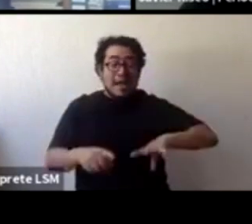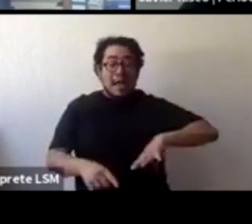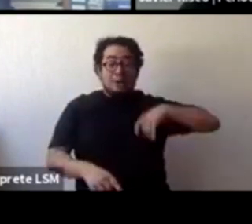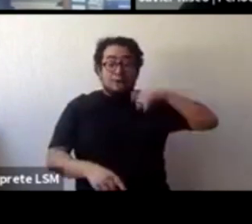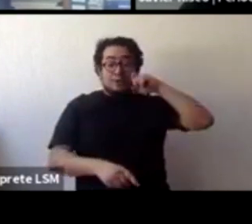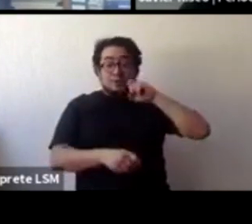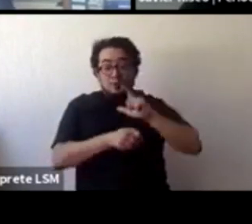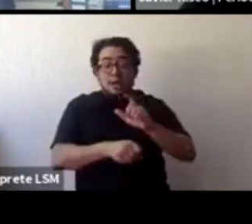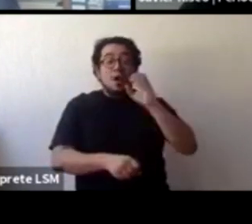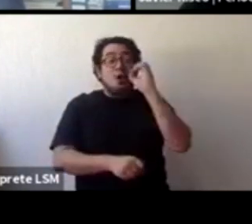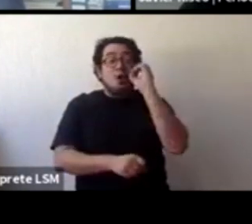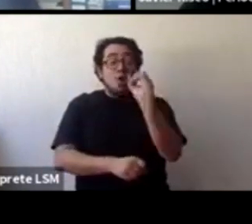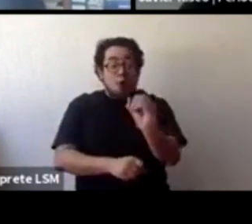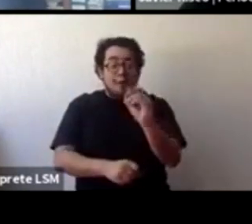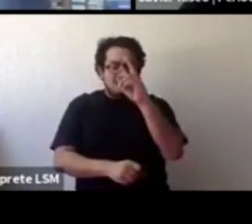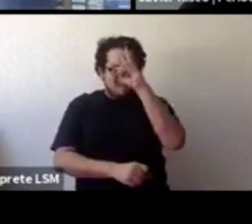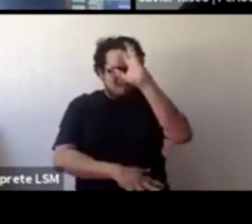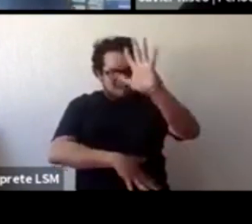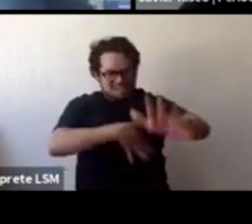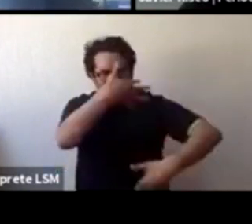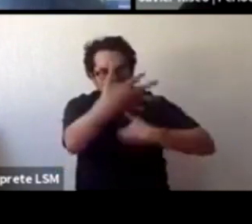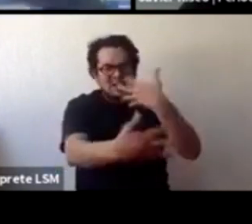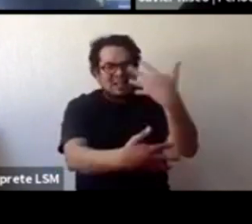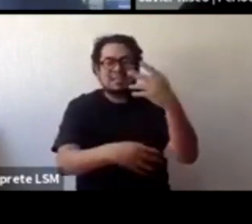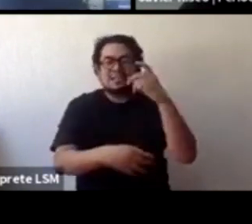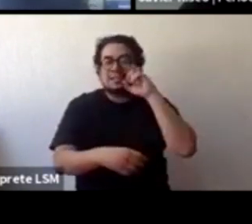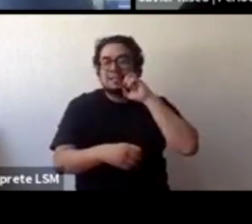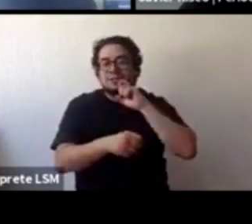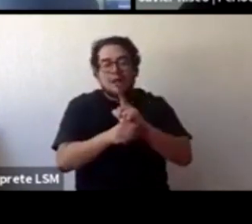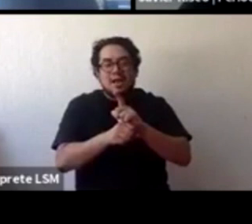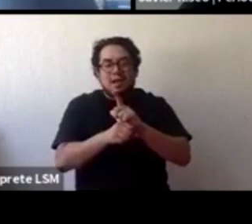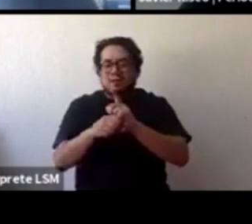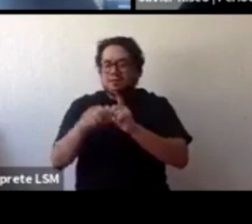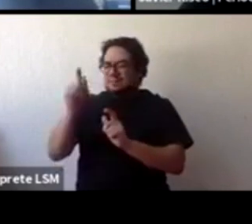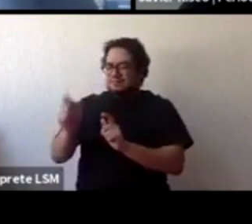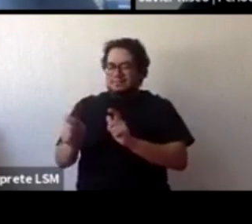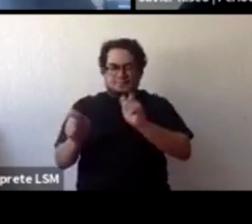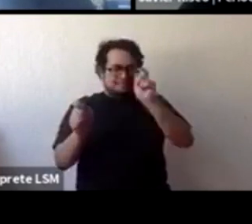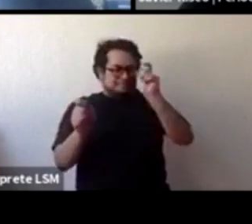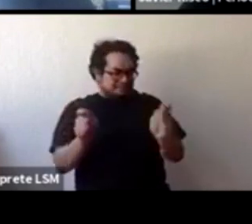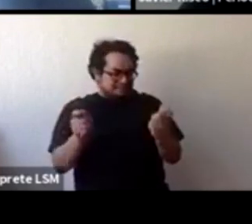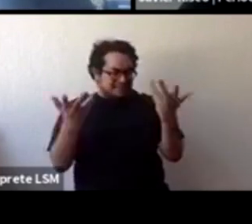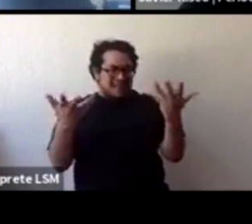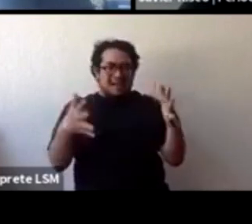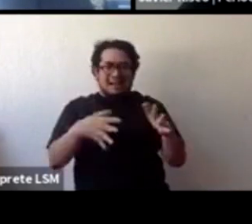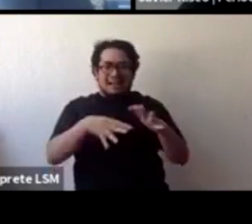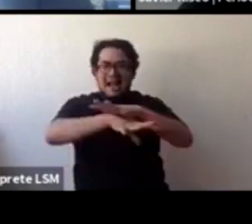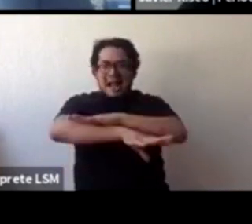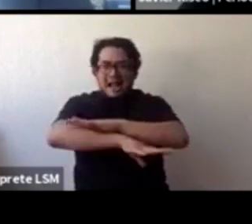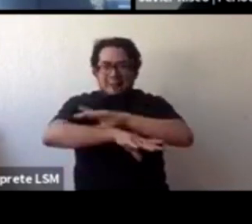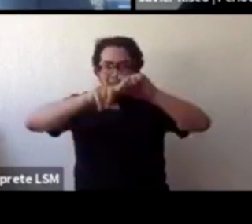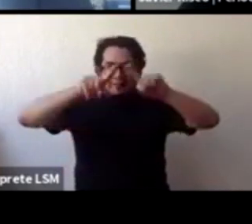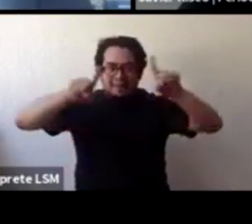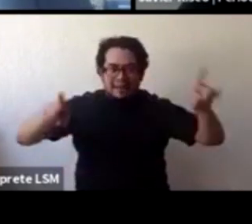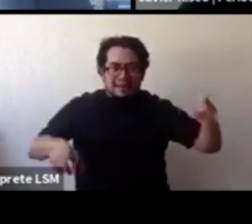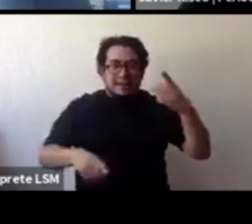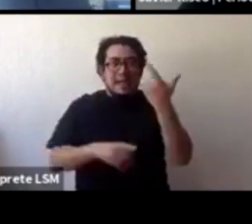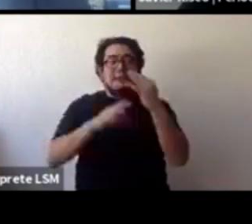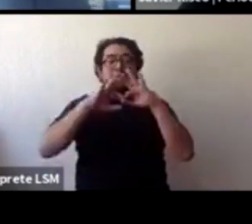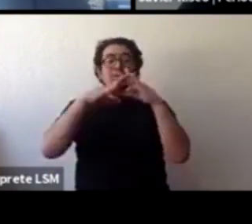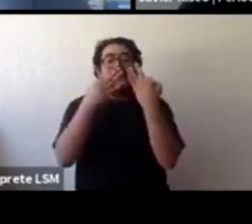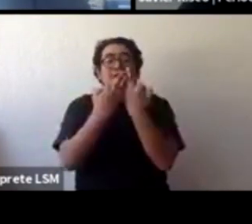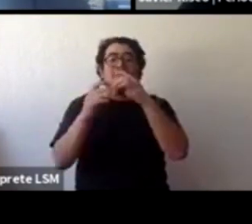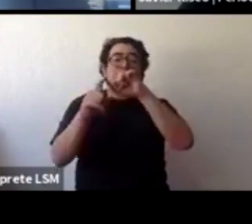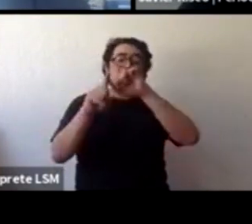sexual se entiende una cosa diferente y donde además cada dependencia tenemos protocolos distintos para tratar a las